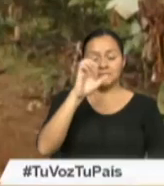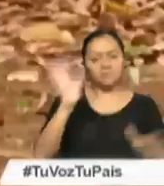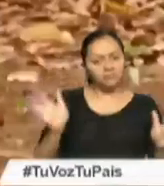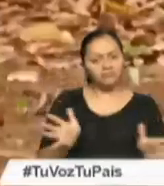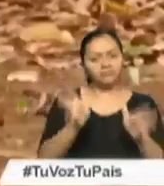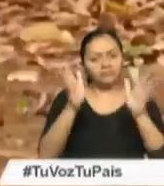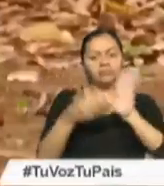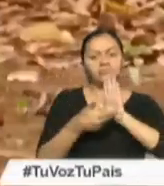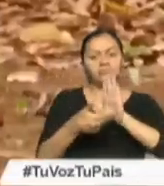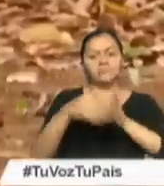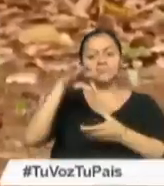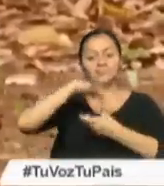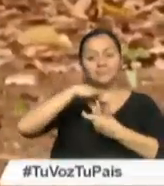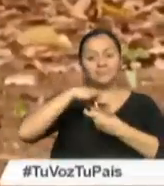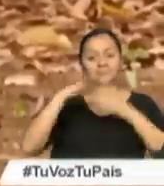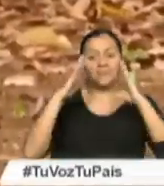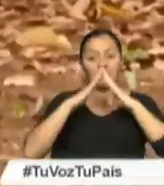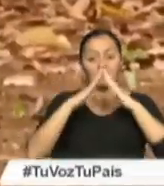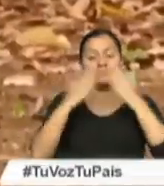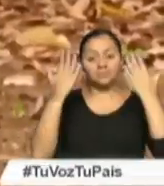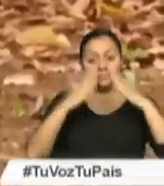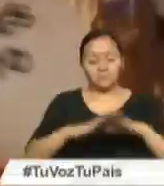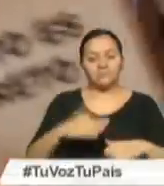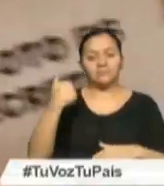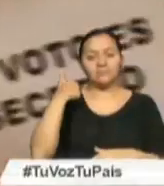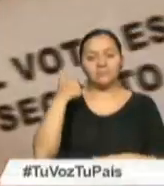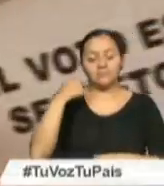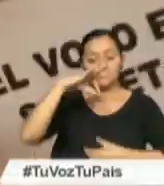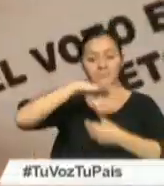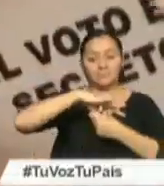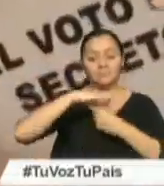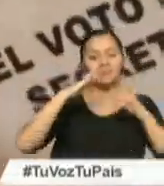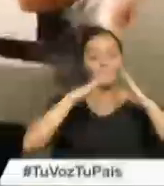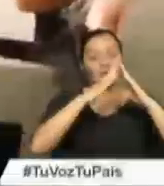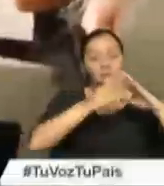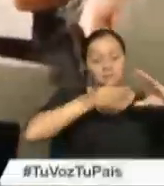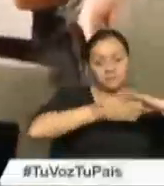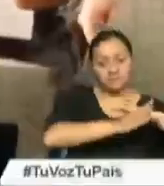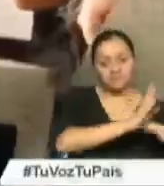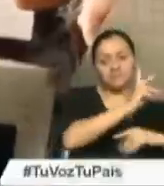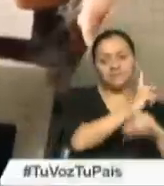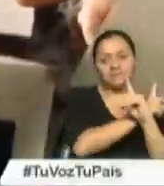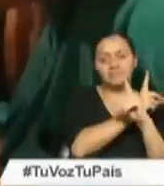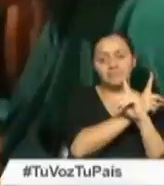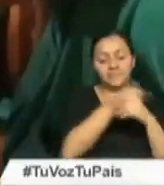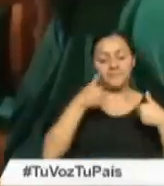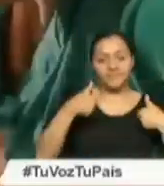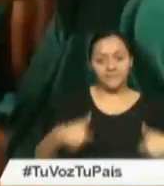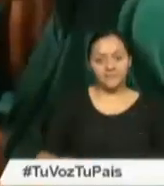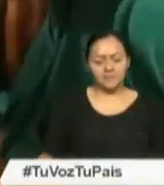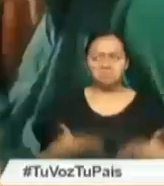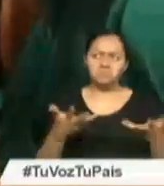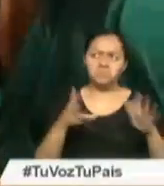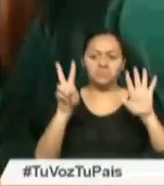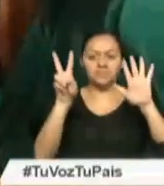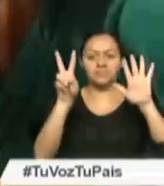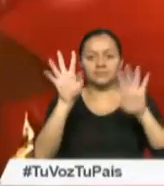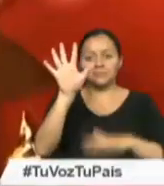modalidad de voto en casa, con la cual se acerca la urna hasta el hogar de ciudadanos con discapacidad física de más del